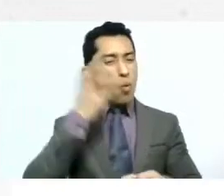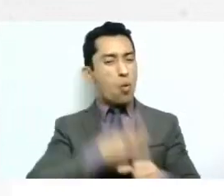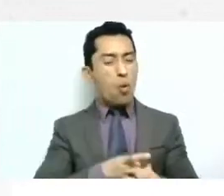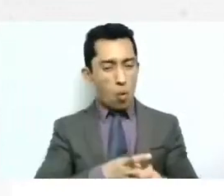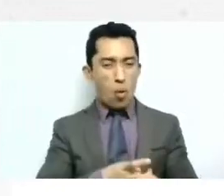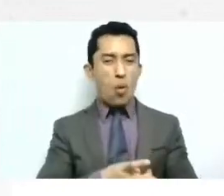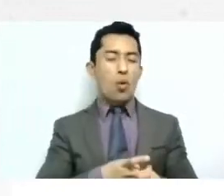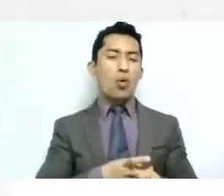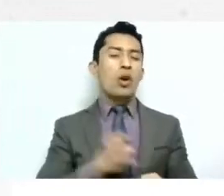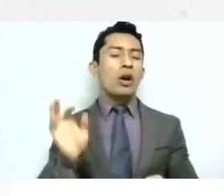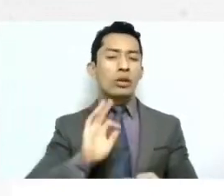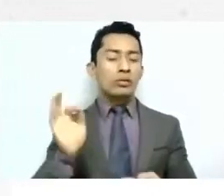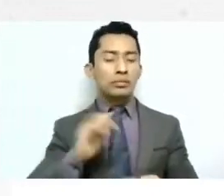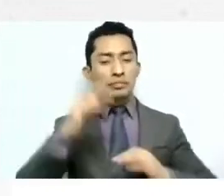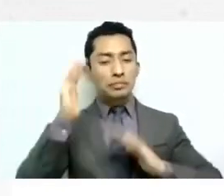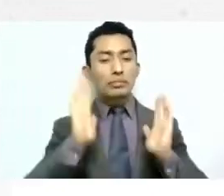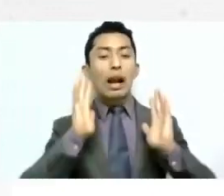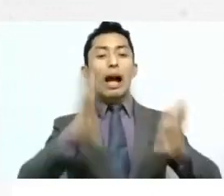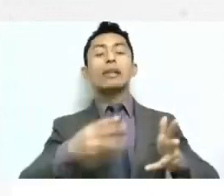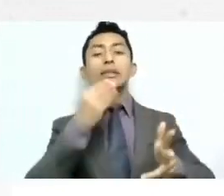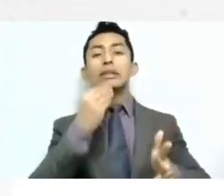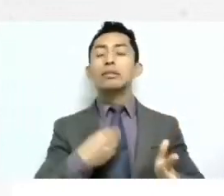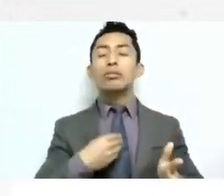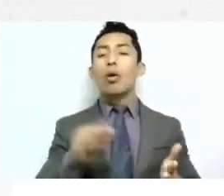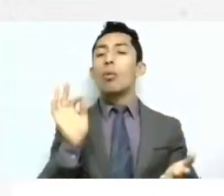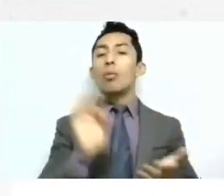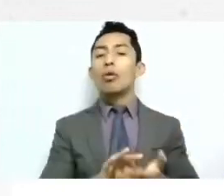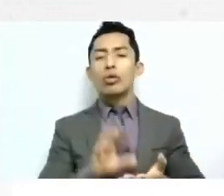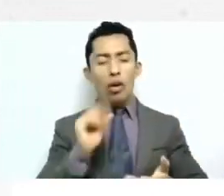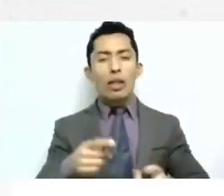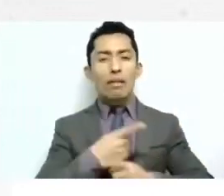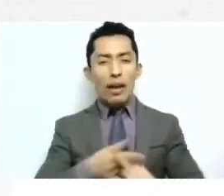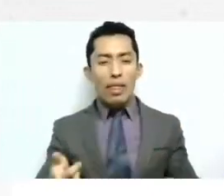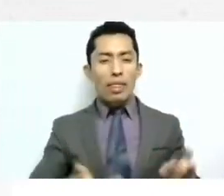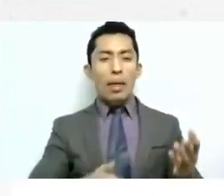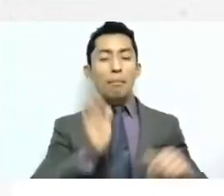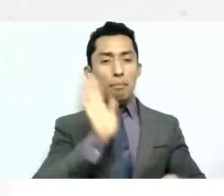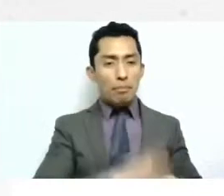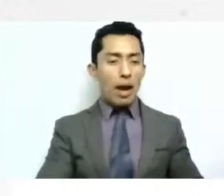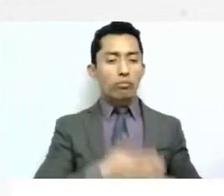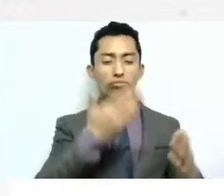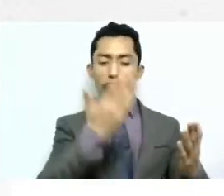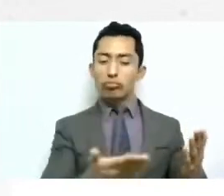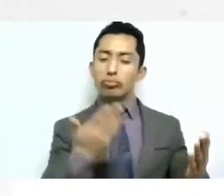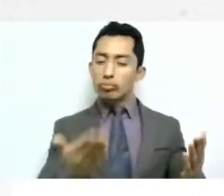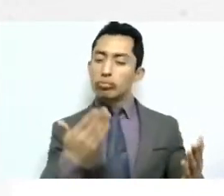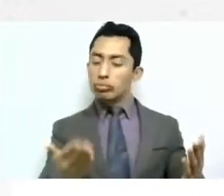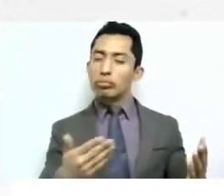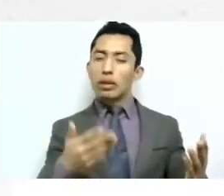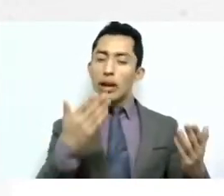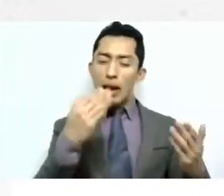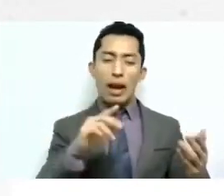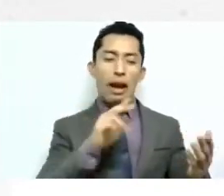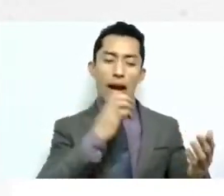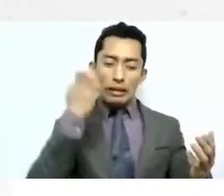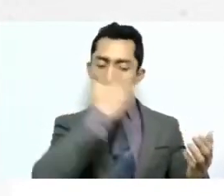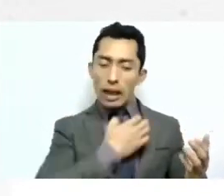tan cerrado sino que nos permite ver desde diferentes